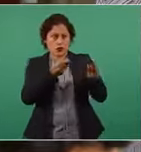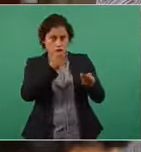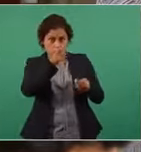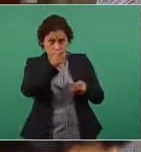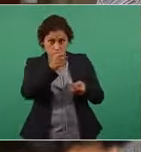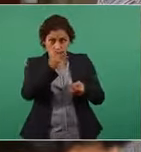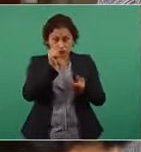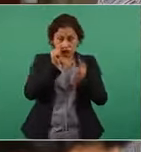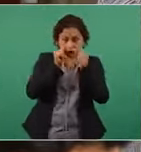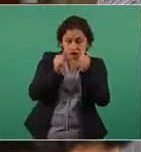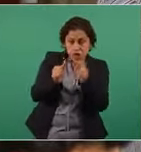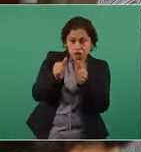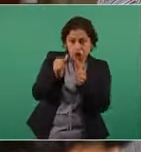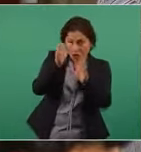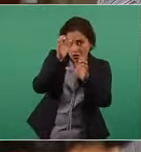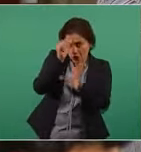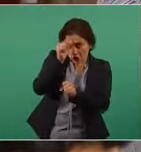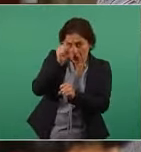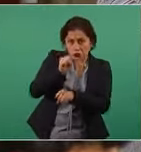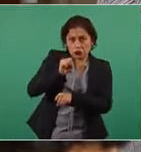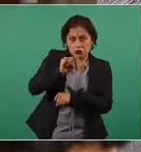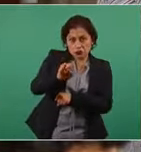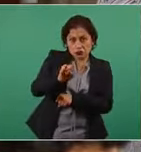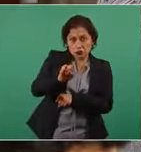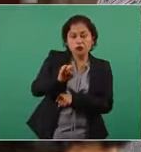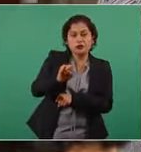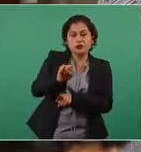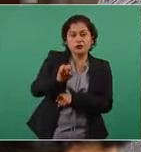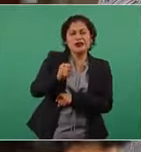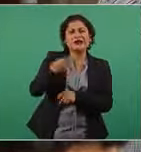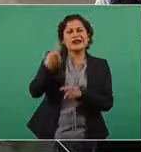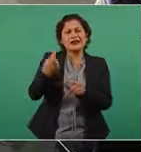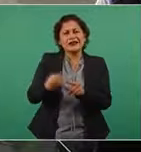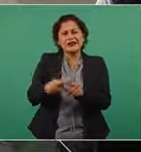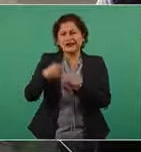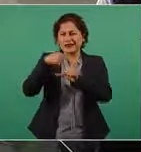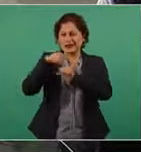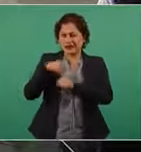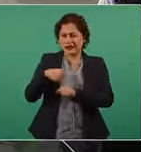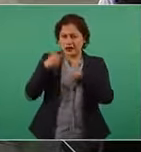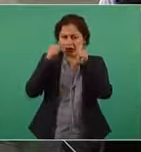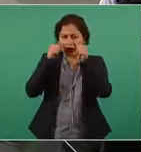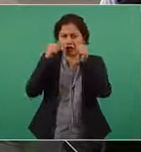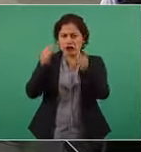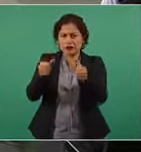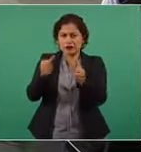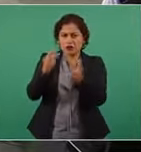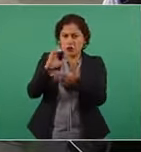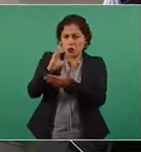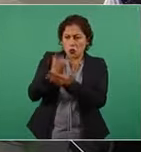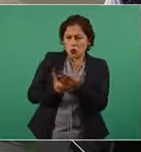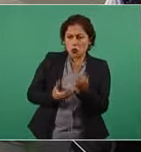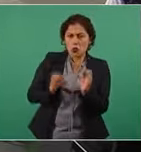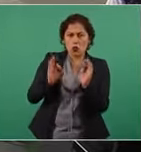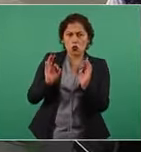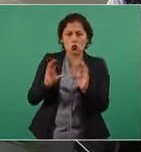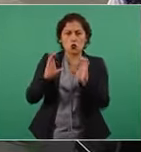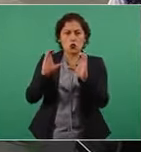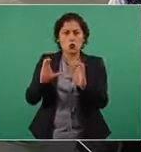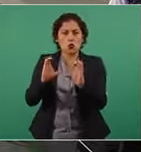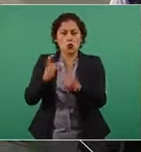encargado de revisar que no haya cláusulas leoninas para el futuro? Hay todo un equipo, participa